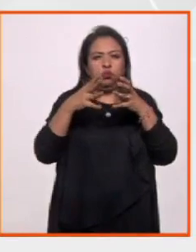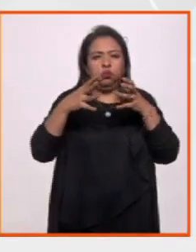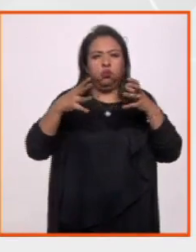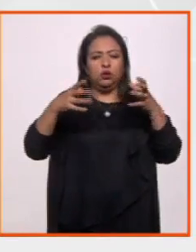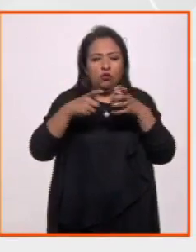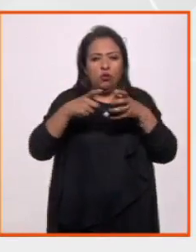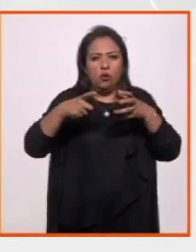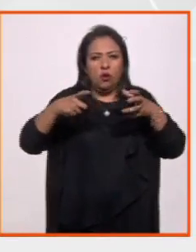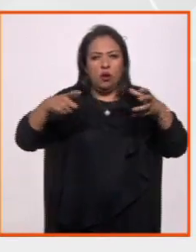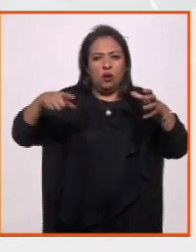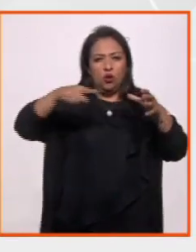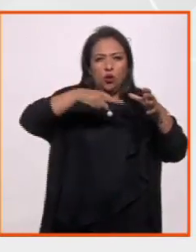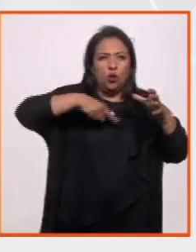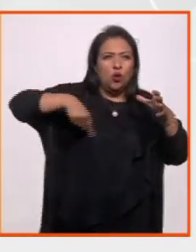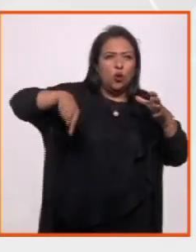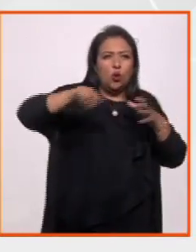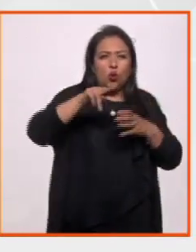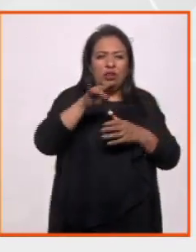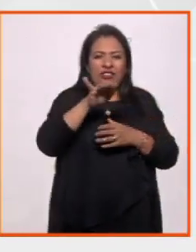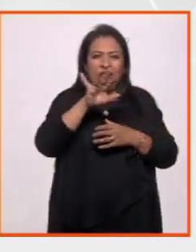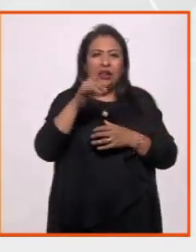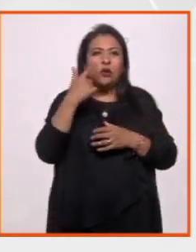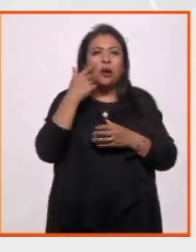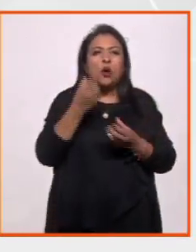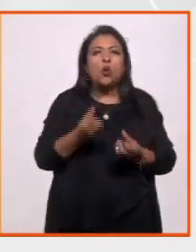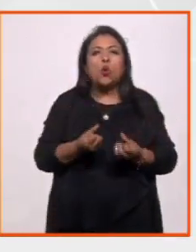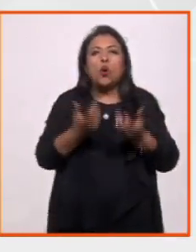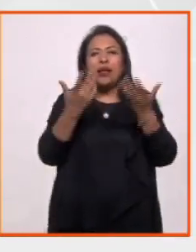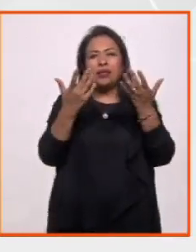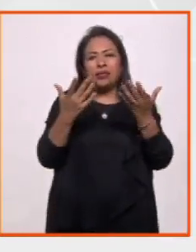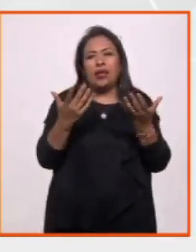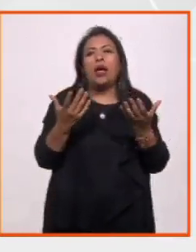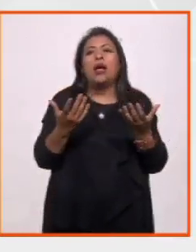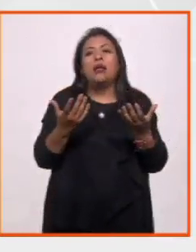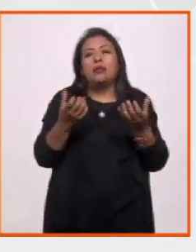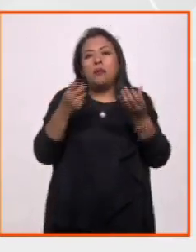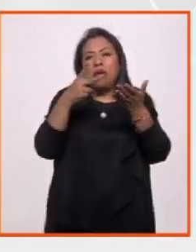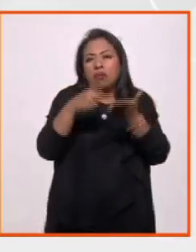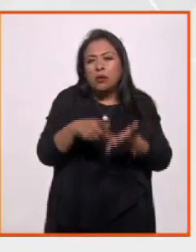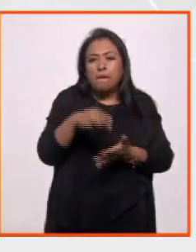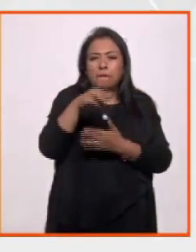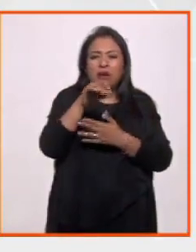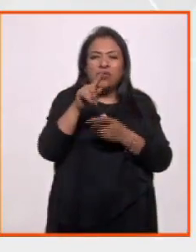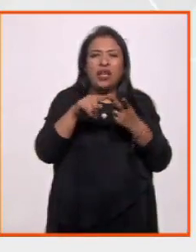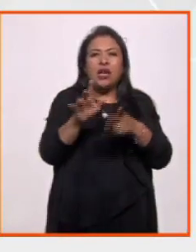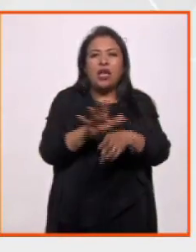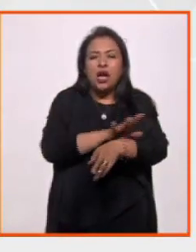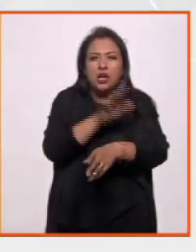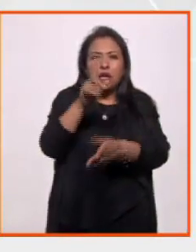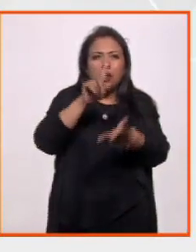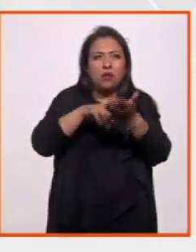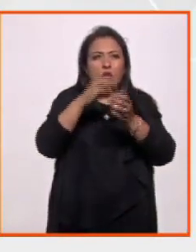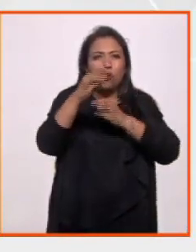al día de hoy el universo. Hay que medir la cantidad, la densidad de materia que hay, la densidad de energía que hay en el universo.